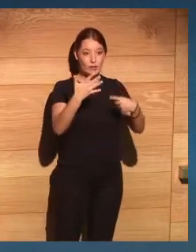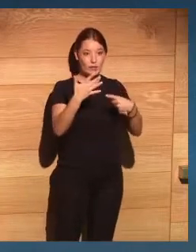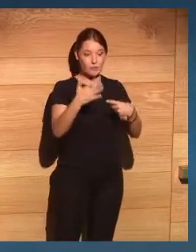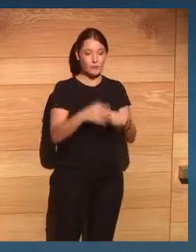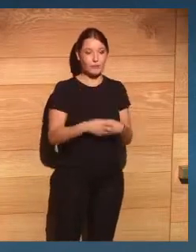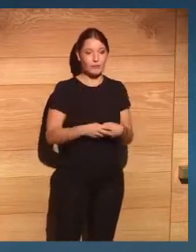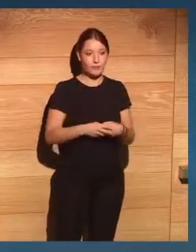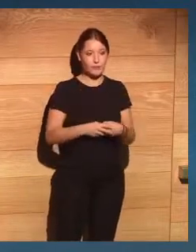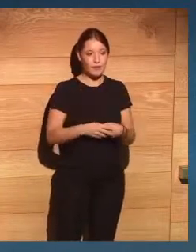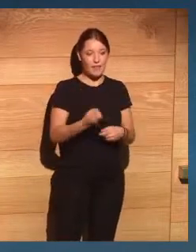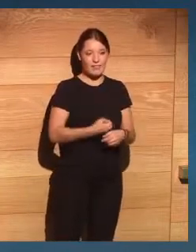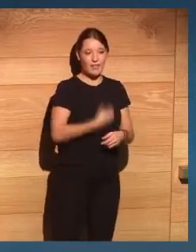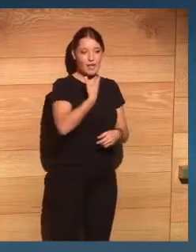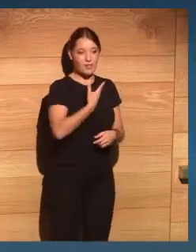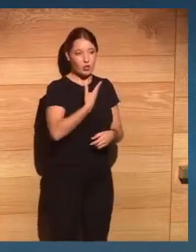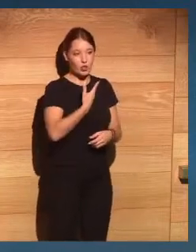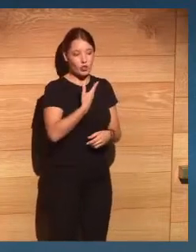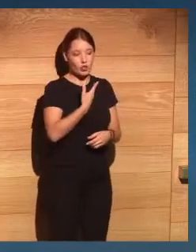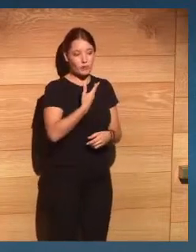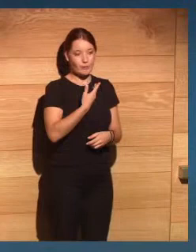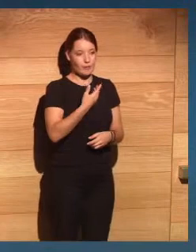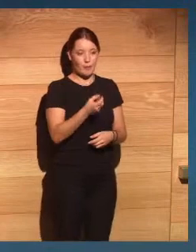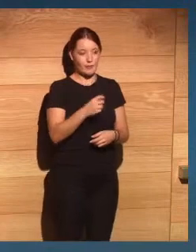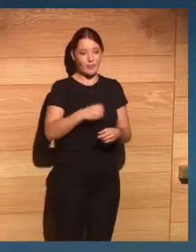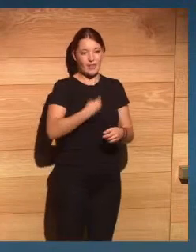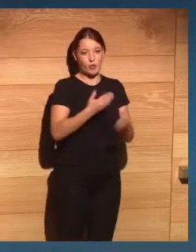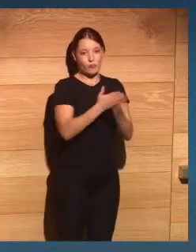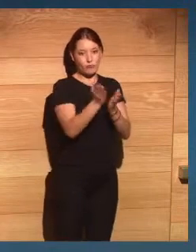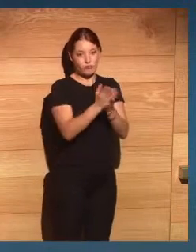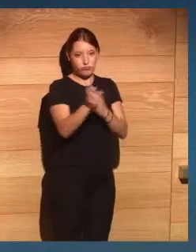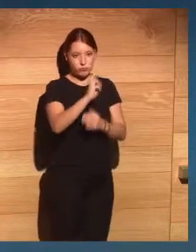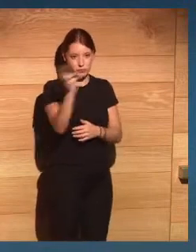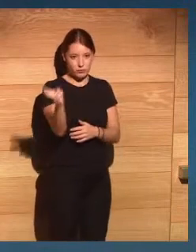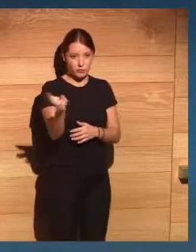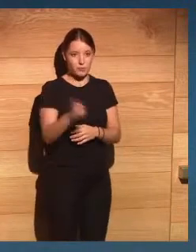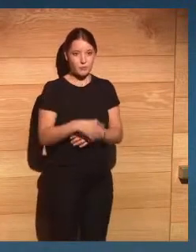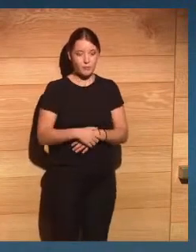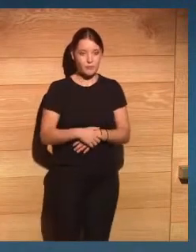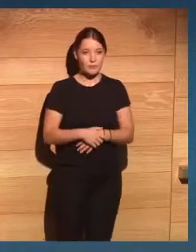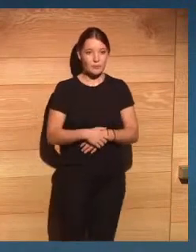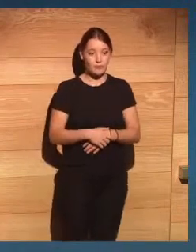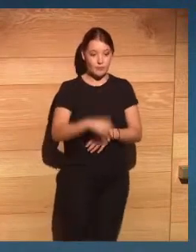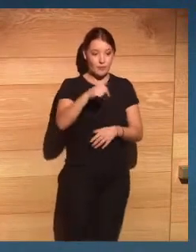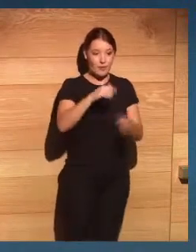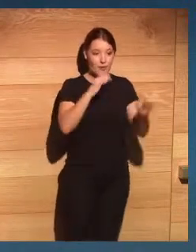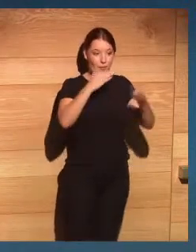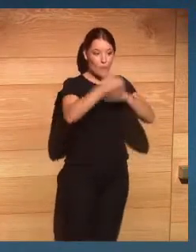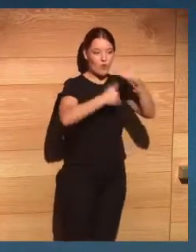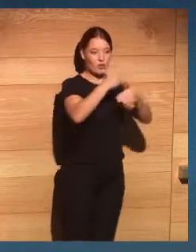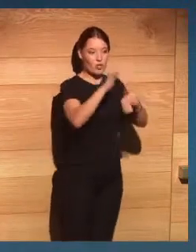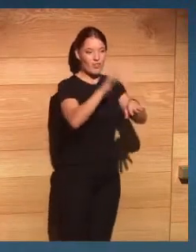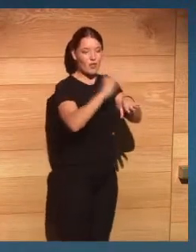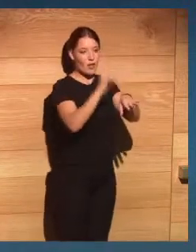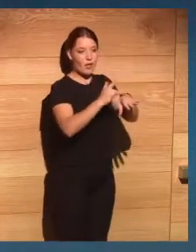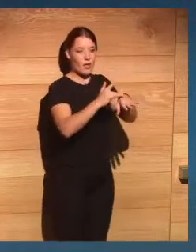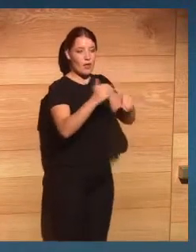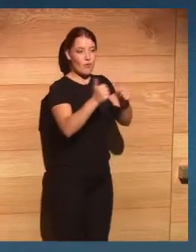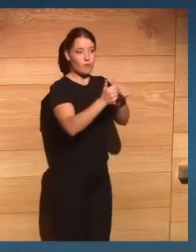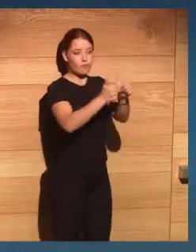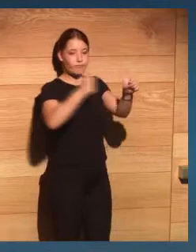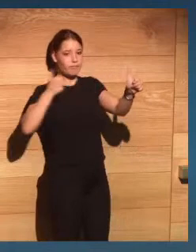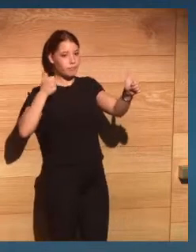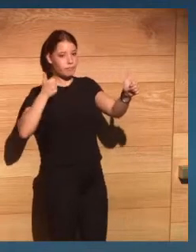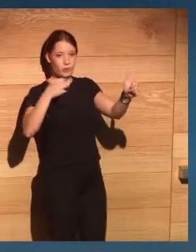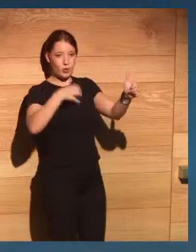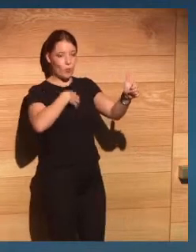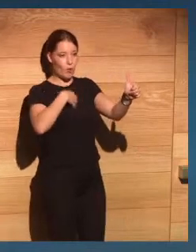el talento senior y el mentoring inverso nos parece fundamental que en este proceso de la digitalización nadie se quede atrás y evidentemente